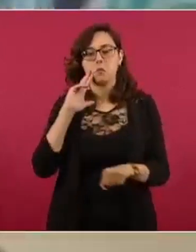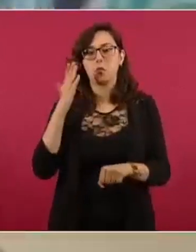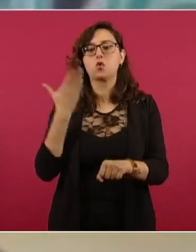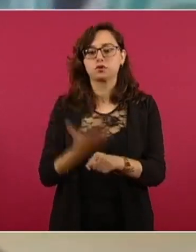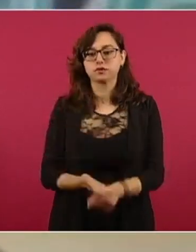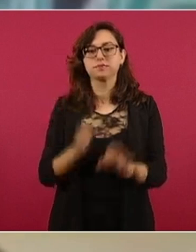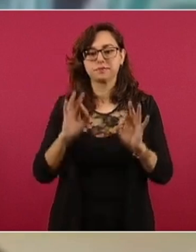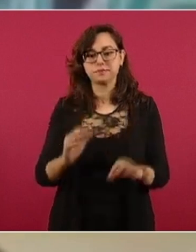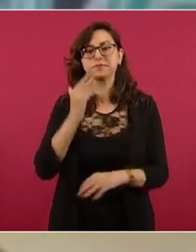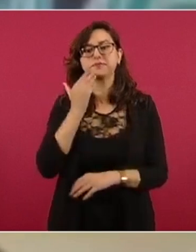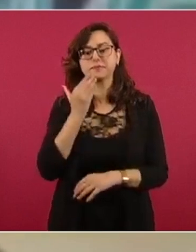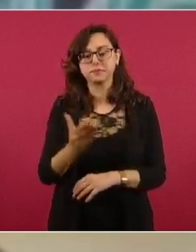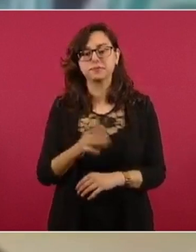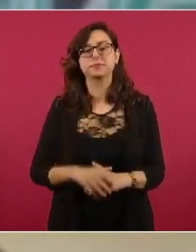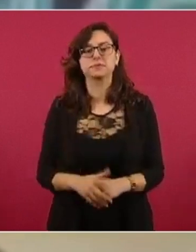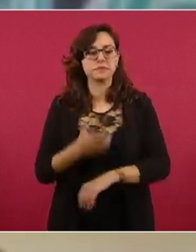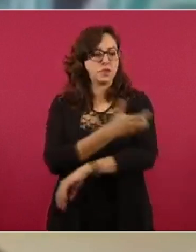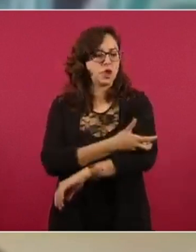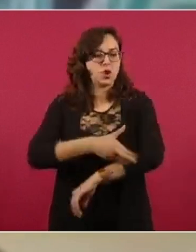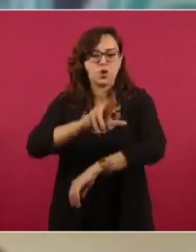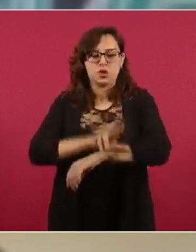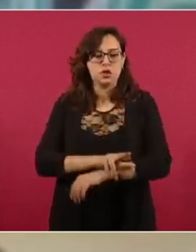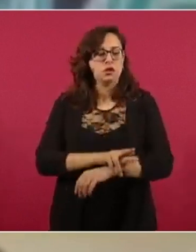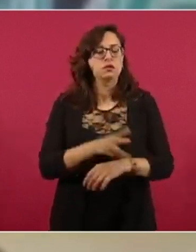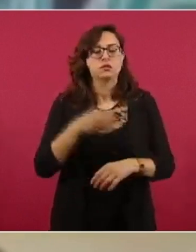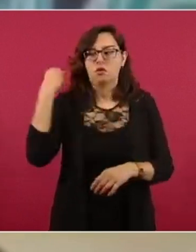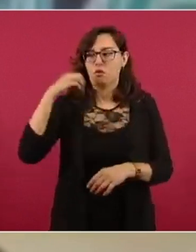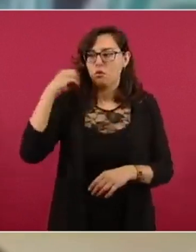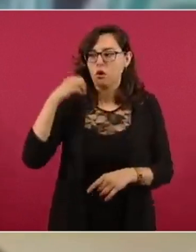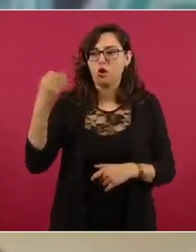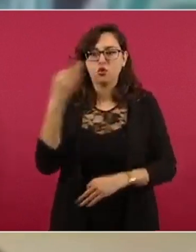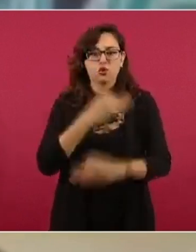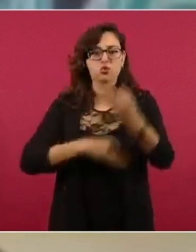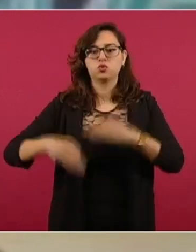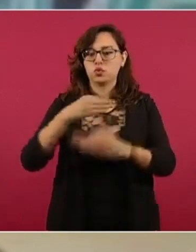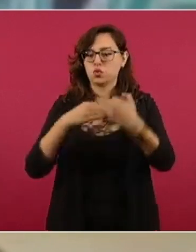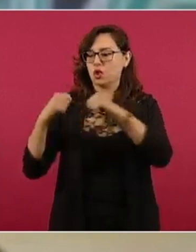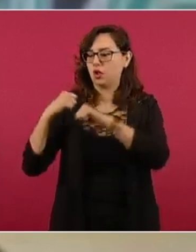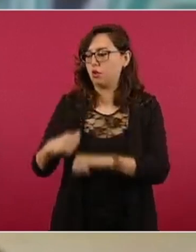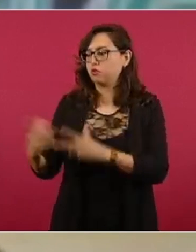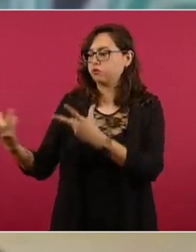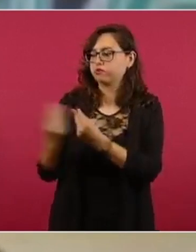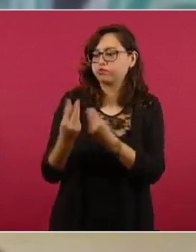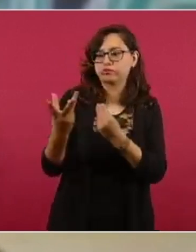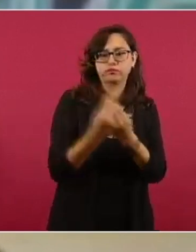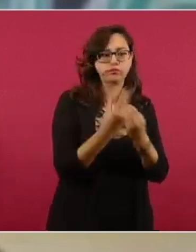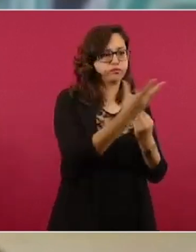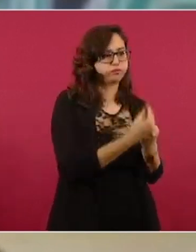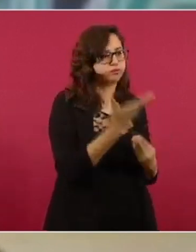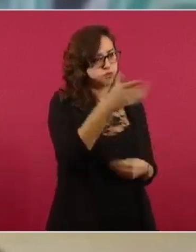absoluto a esta coordinación que hemos tenido en Oaxaca, todo el tiempo respaldados por el señor